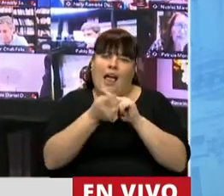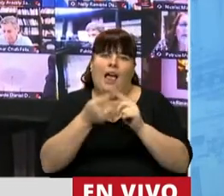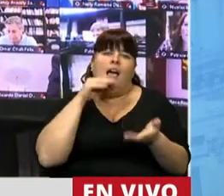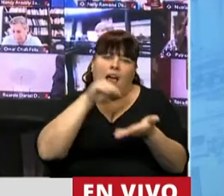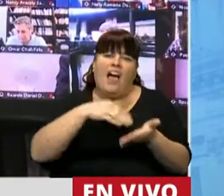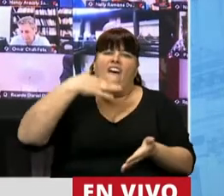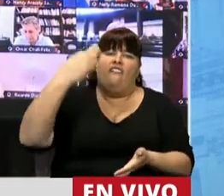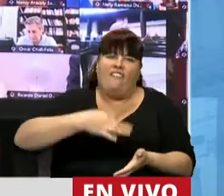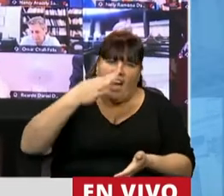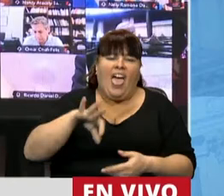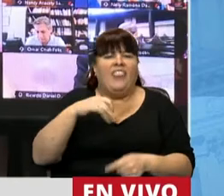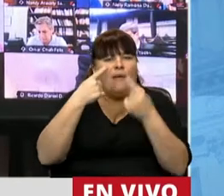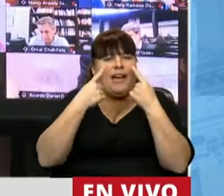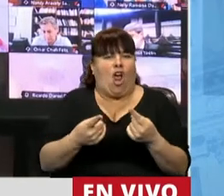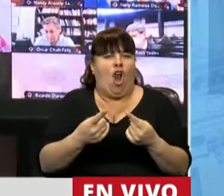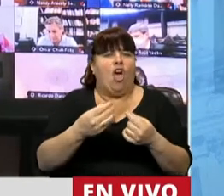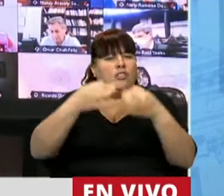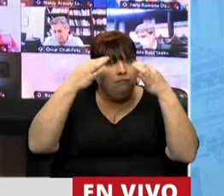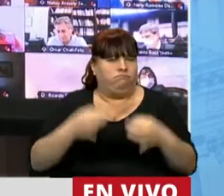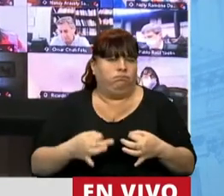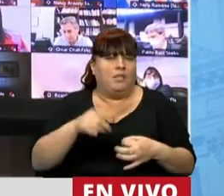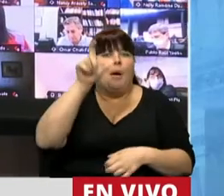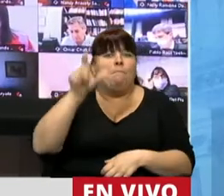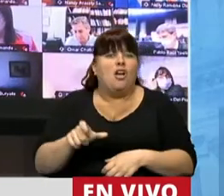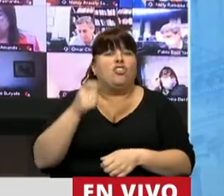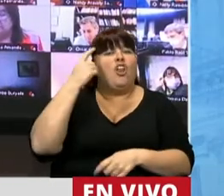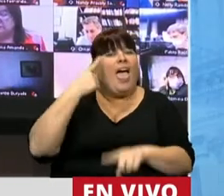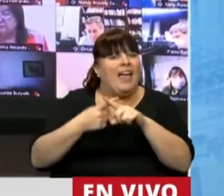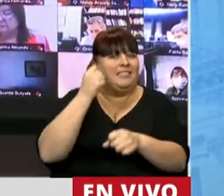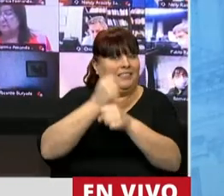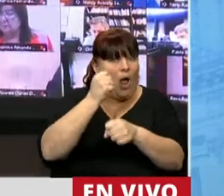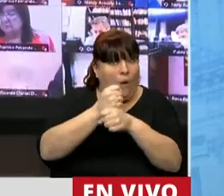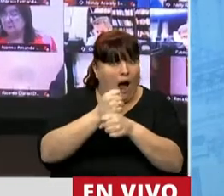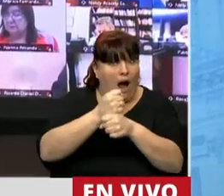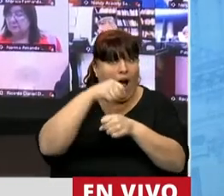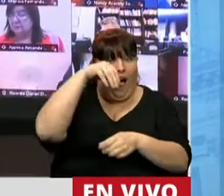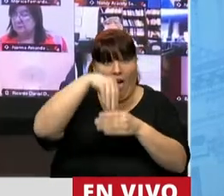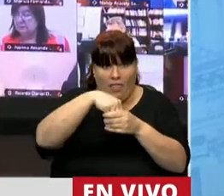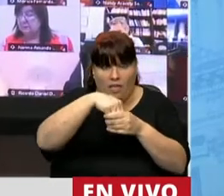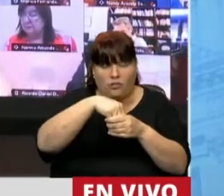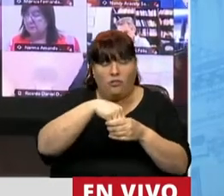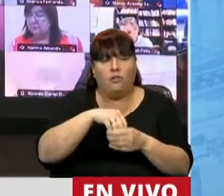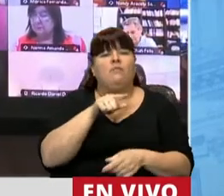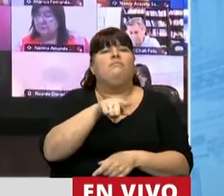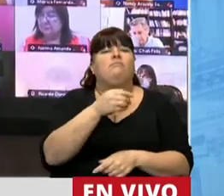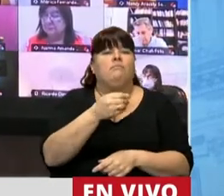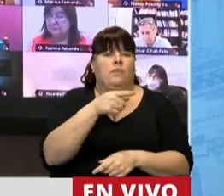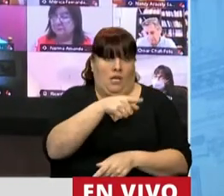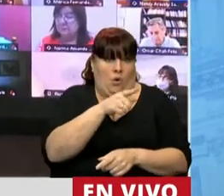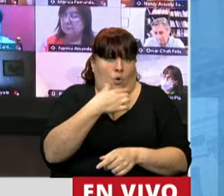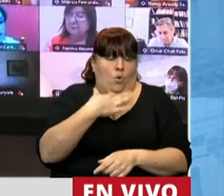la verdad, se le reconozca el carácter de trabajadores que en